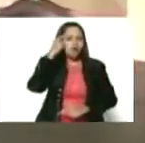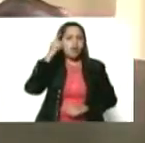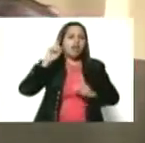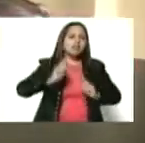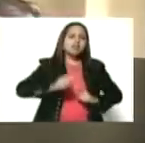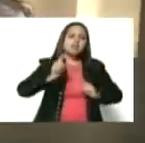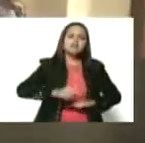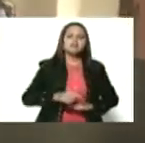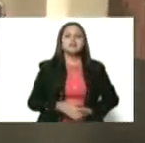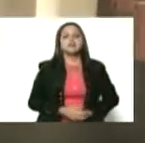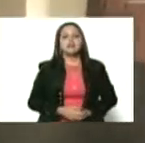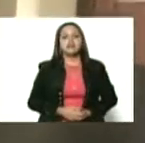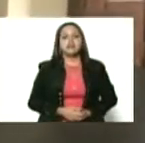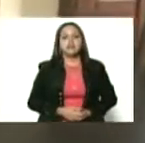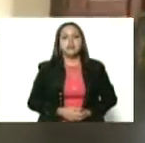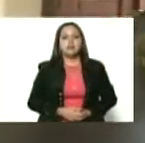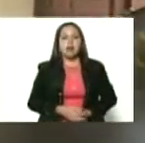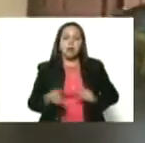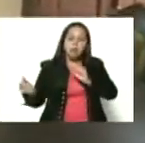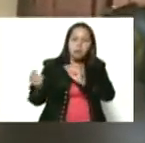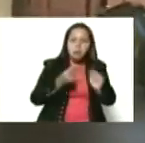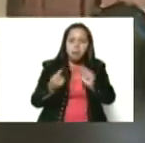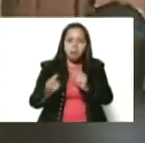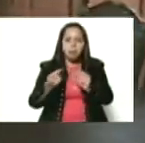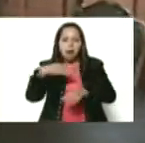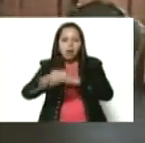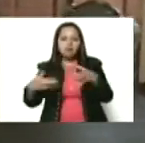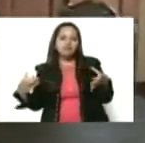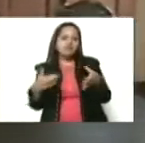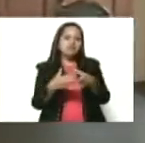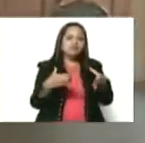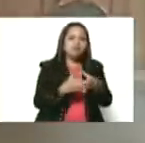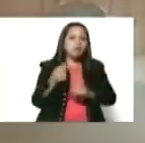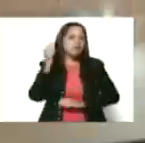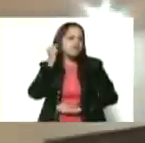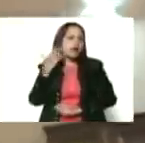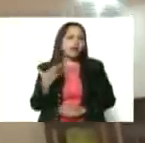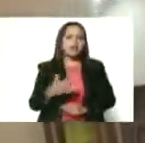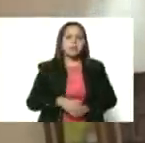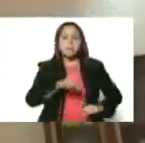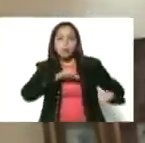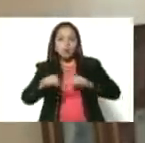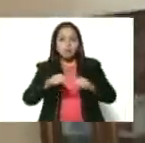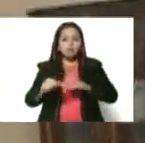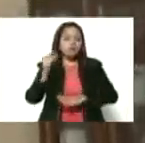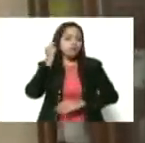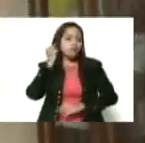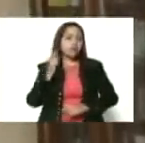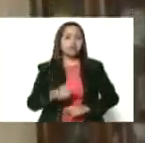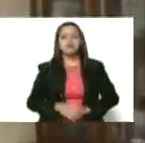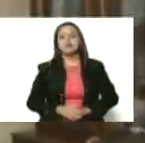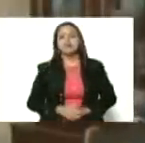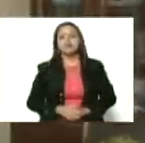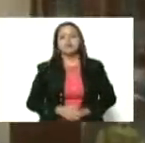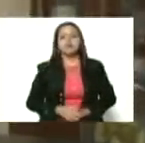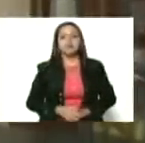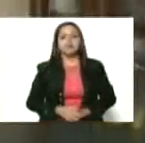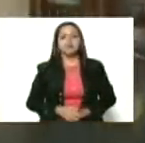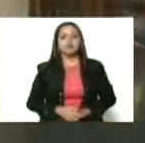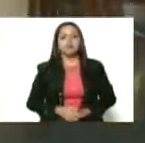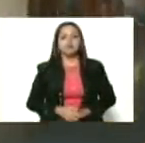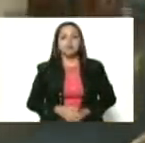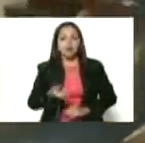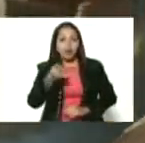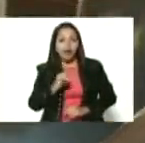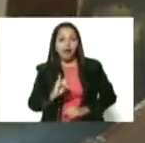para la tertulia, para hacer reuniones con nuestras mujeres, con los movimientos de mujeres que están